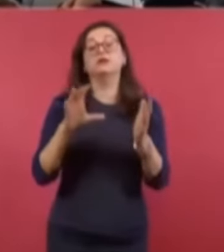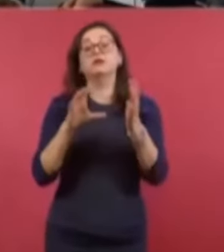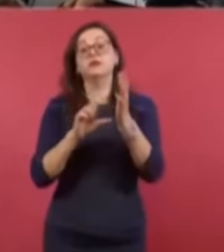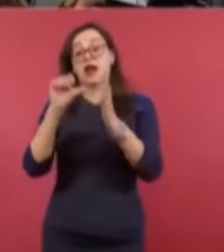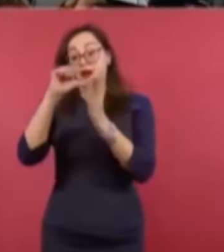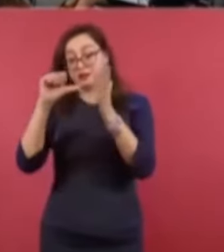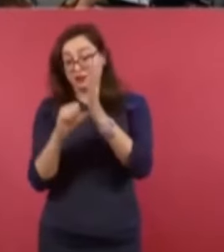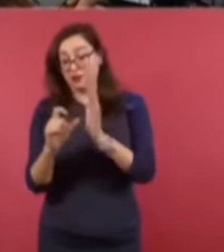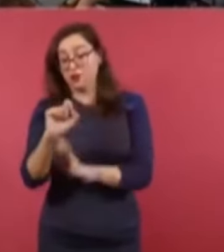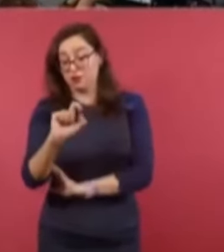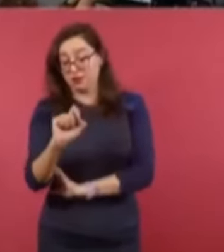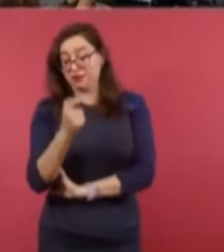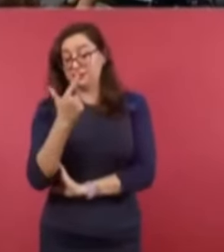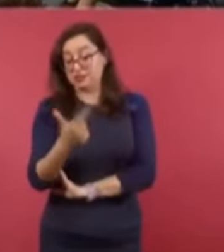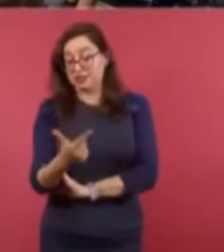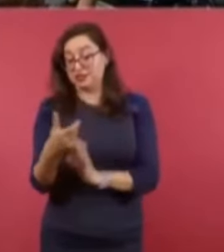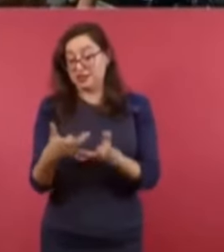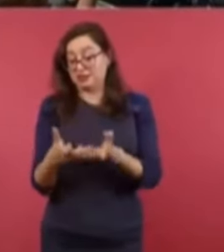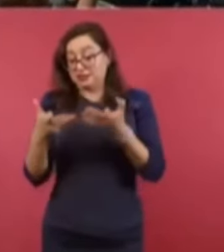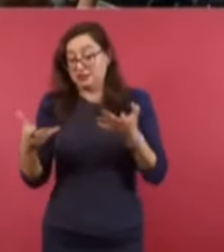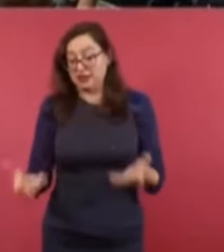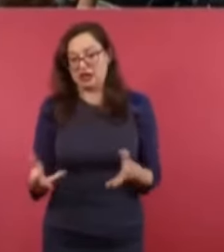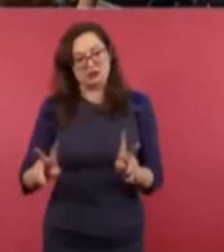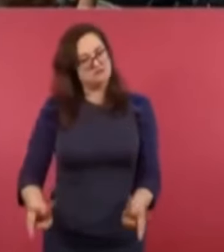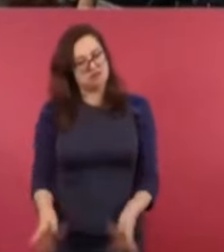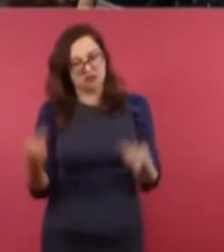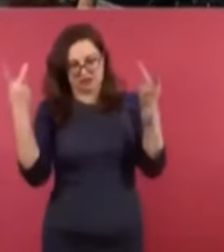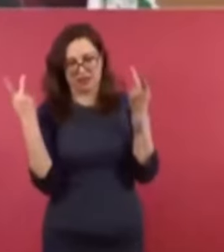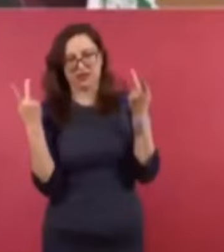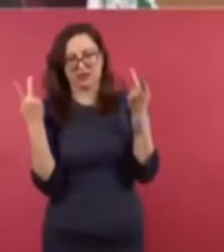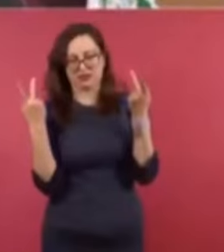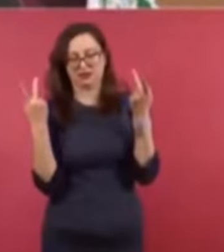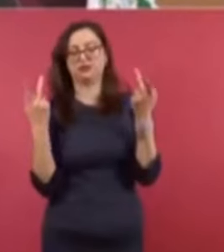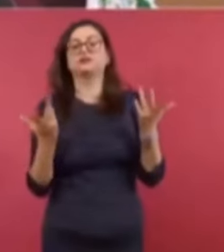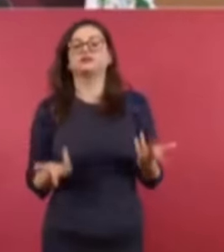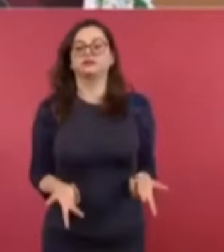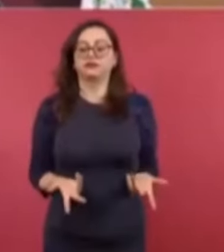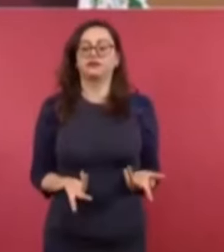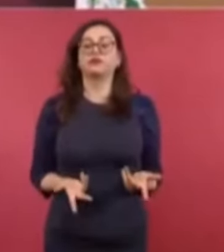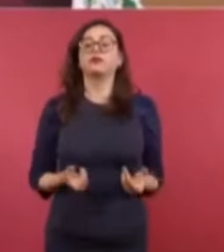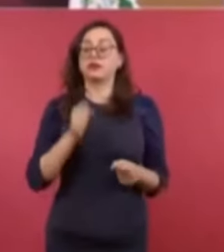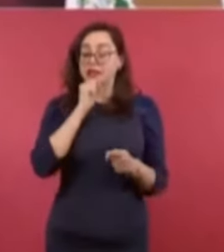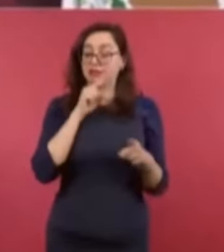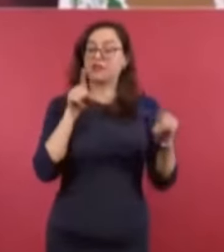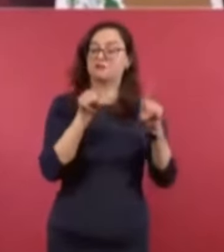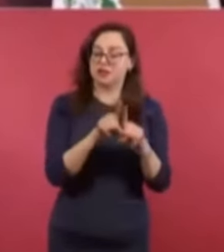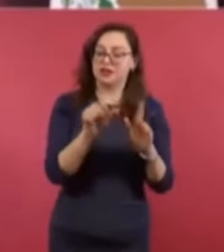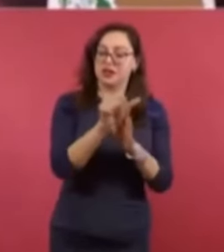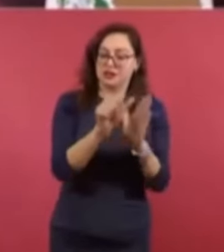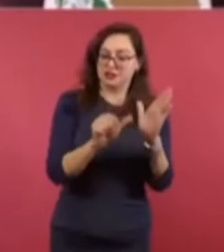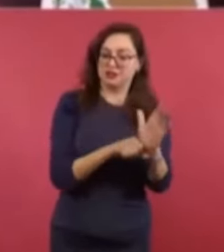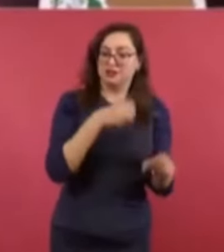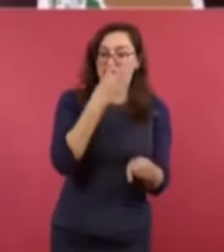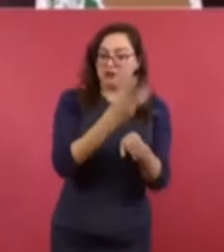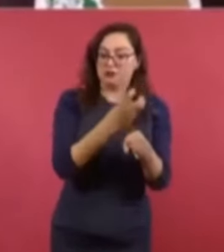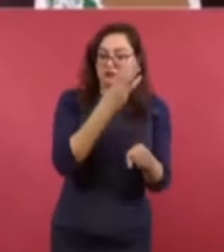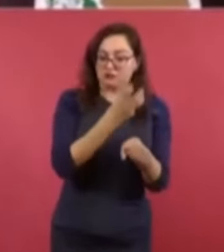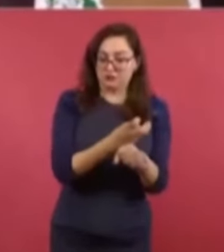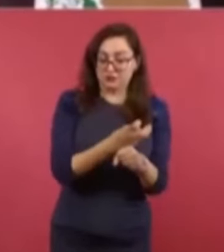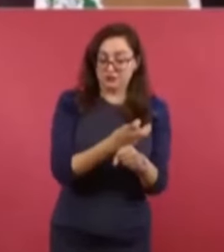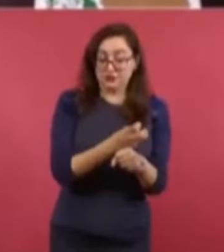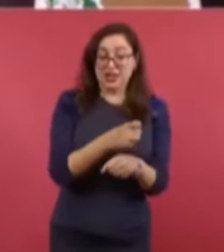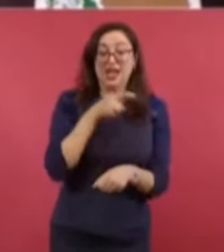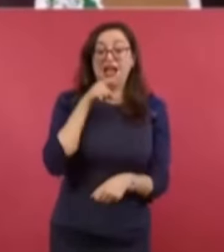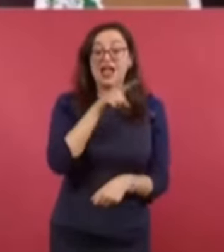mercado, Salinas reformó el artículo tercero siendo